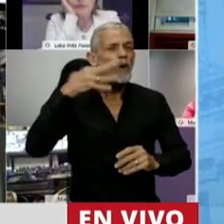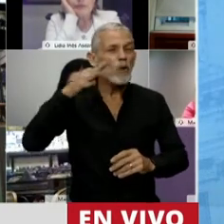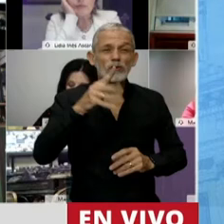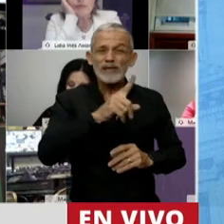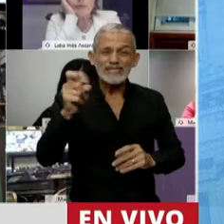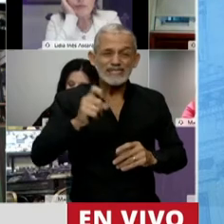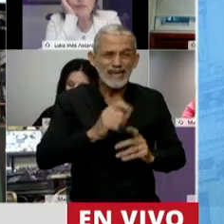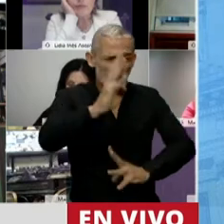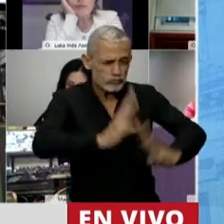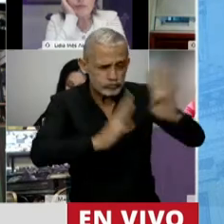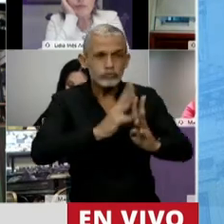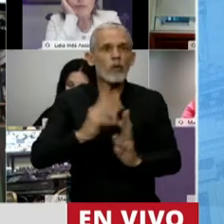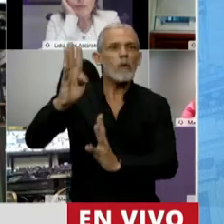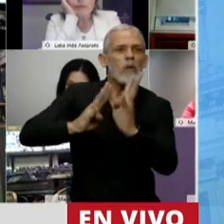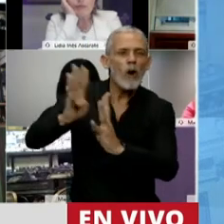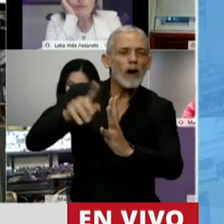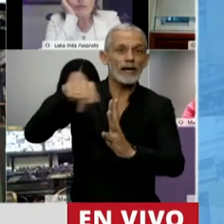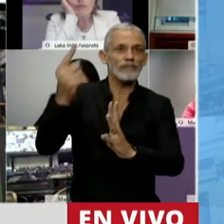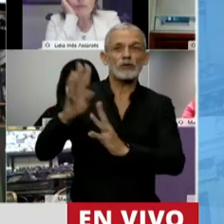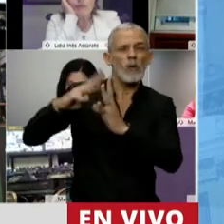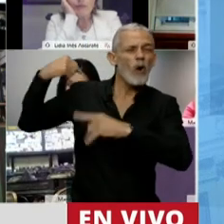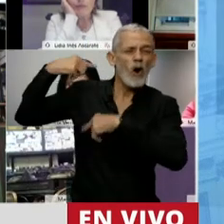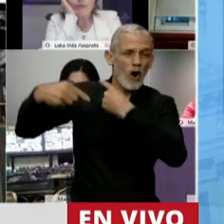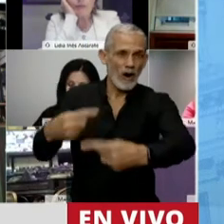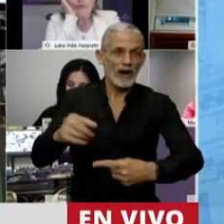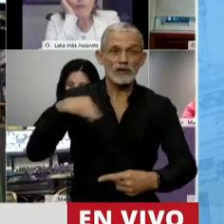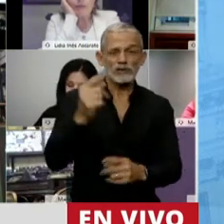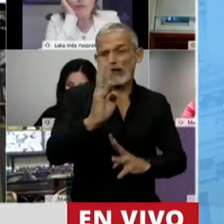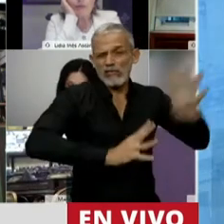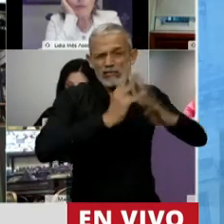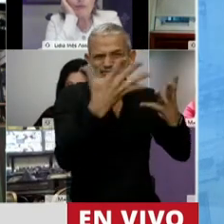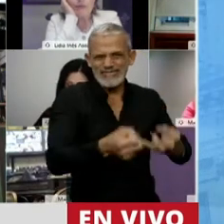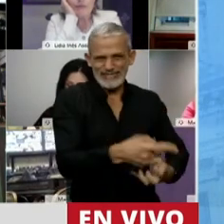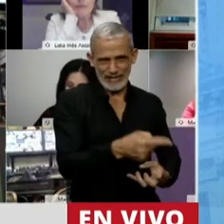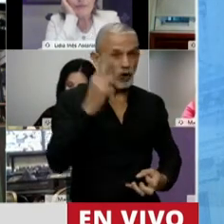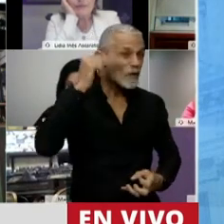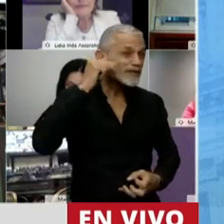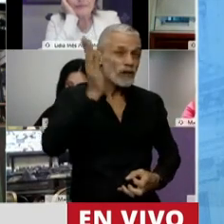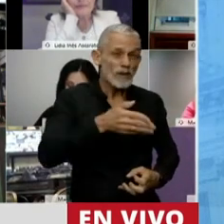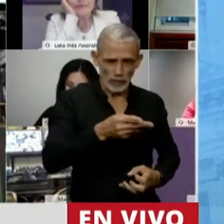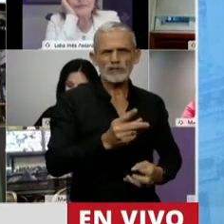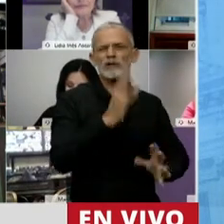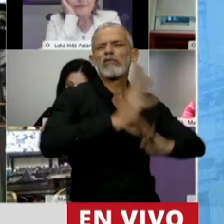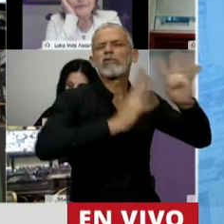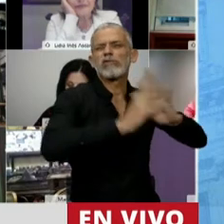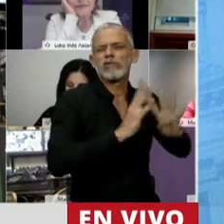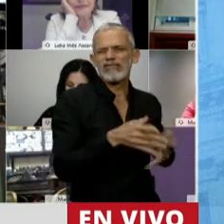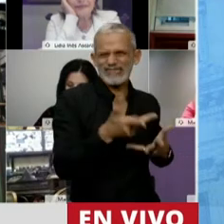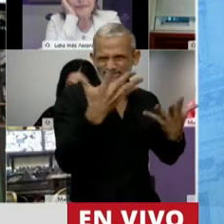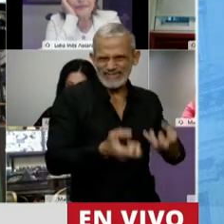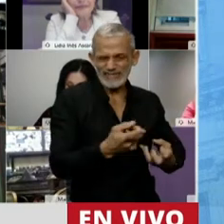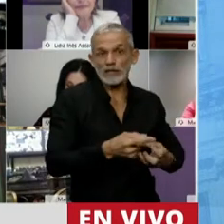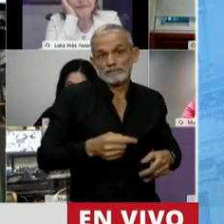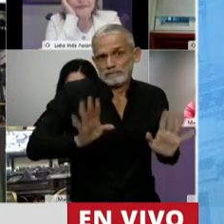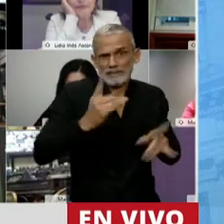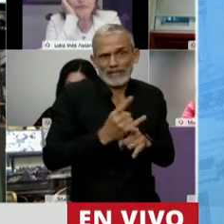cien hectáreas de bosque cultivado y quinienta hectáreas de bosque nativo. El resto todo pastizales, más del 99 por ciento pastizales. Que en realidad es una práctica